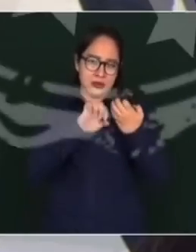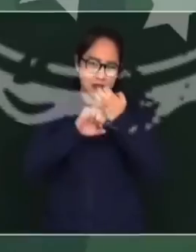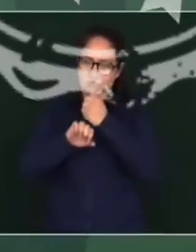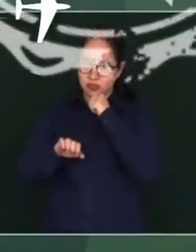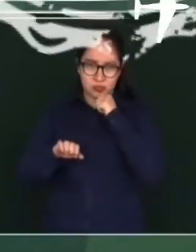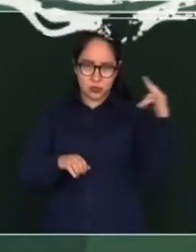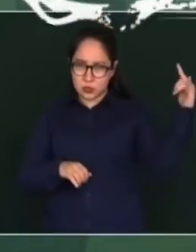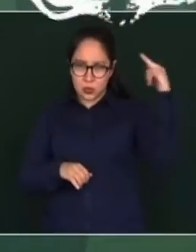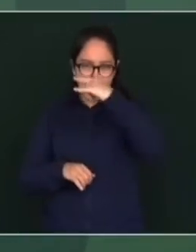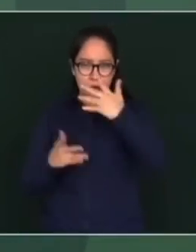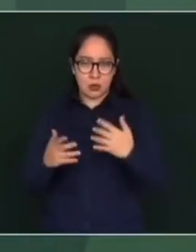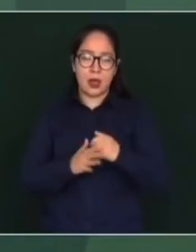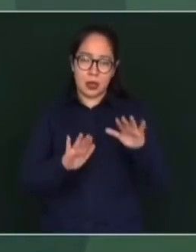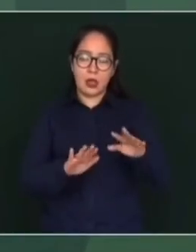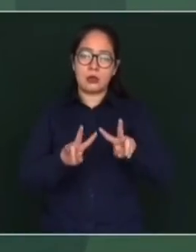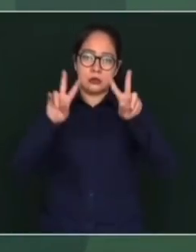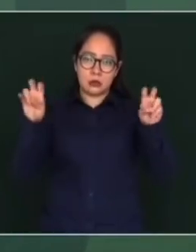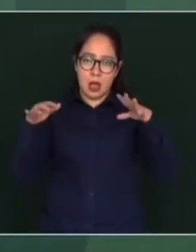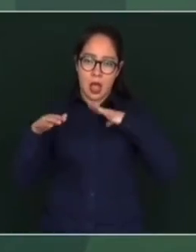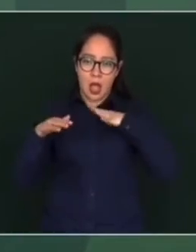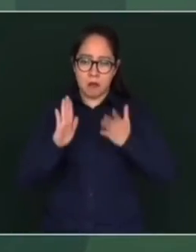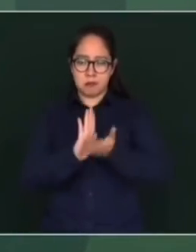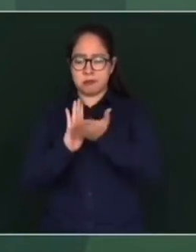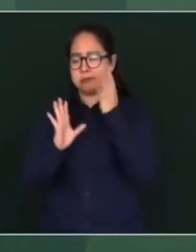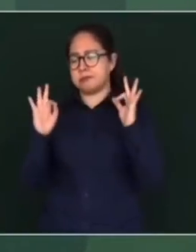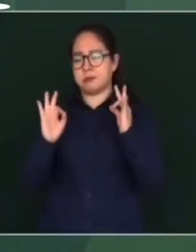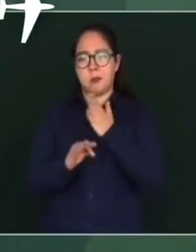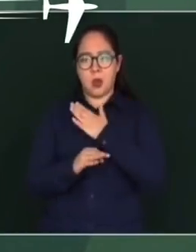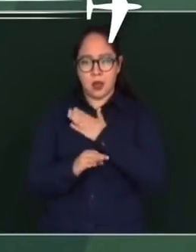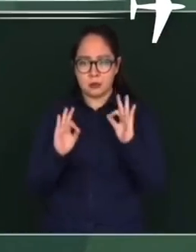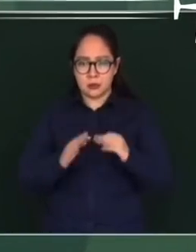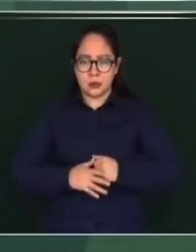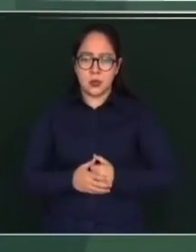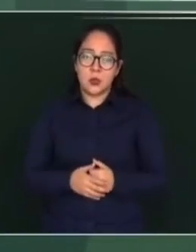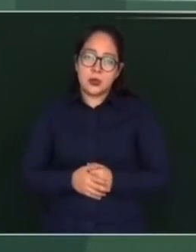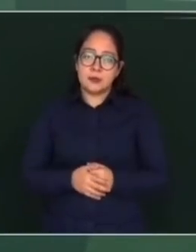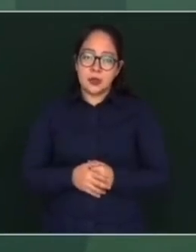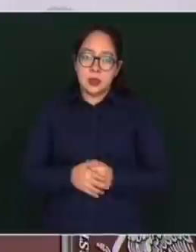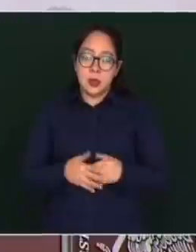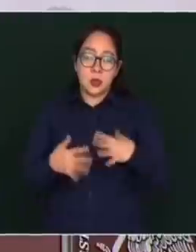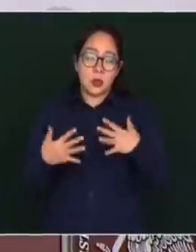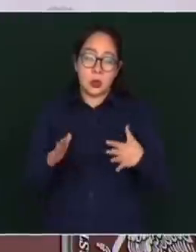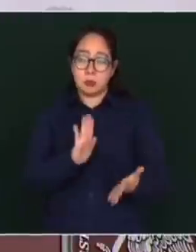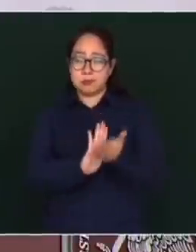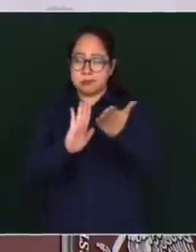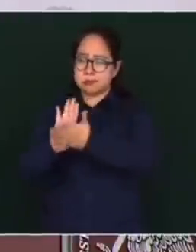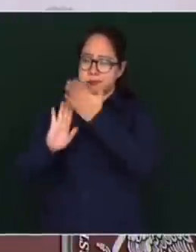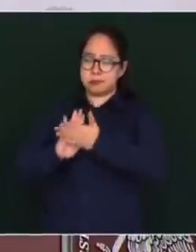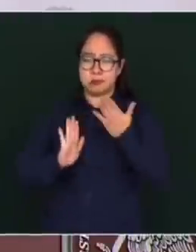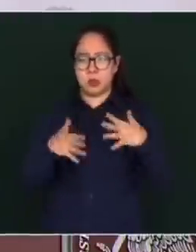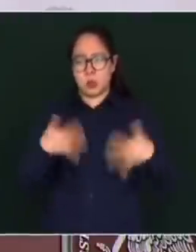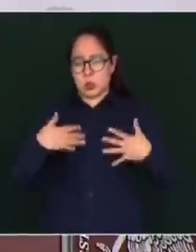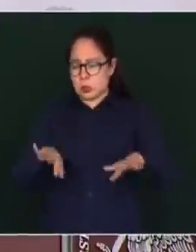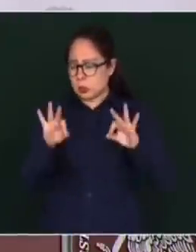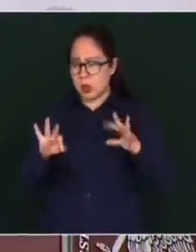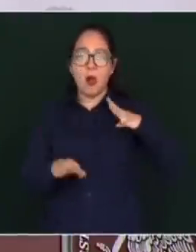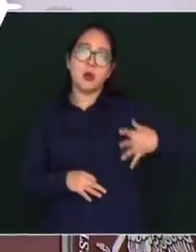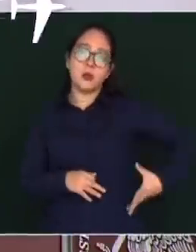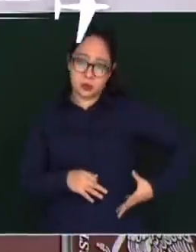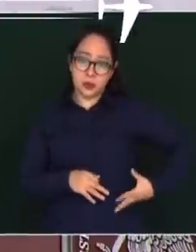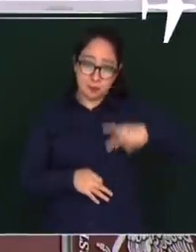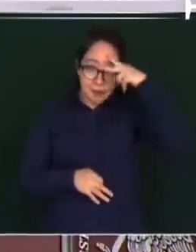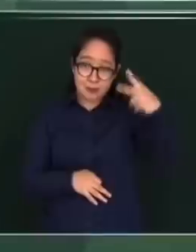El aeropuerto, miren, es una obra extraordinaria, muy buena, una obra magna, un orgullo para México.